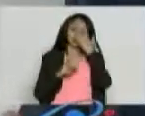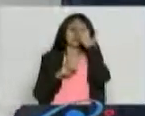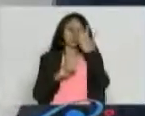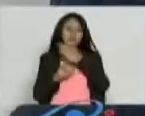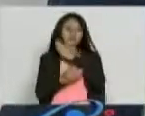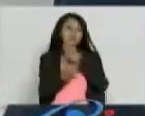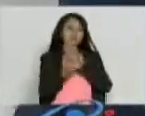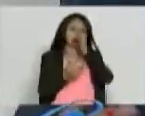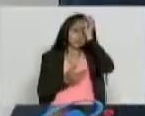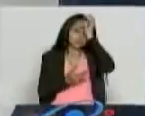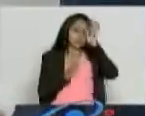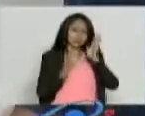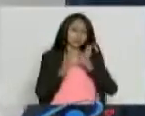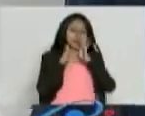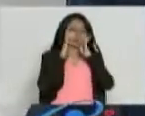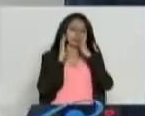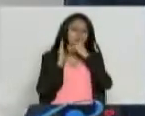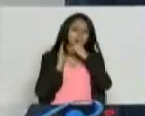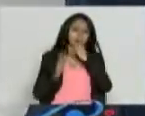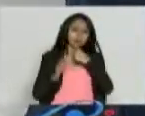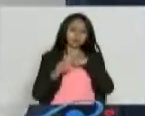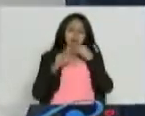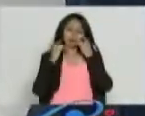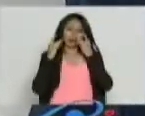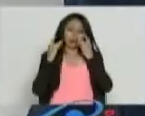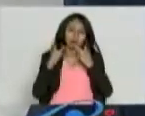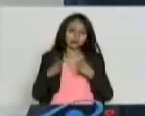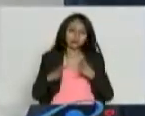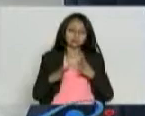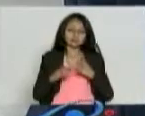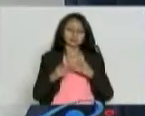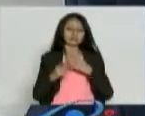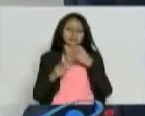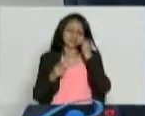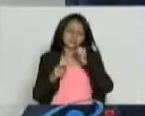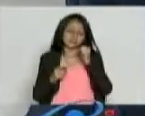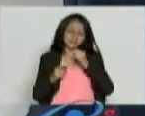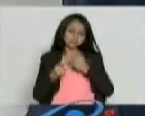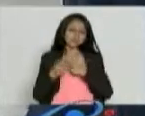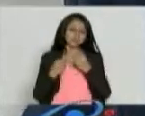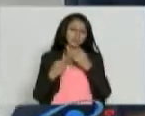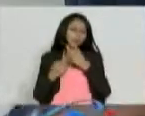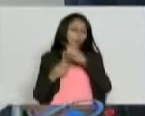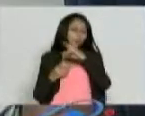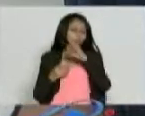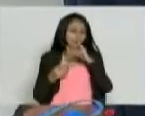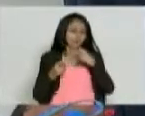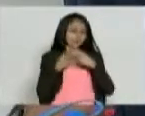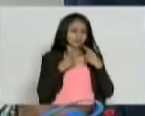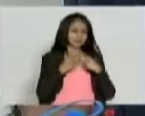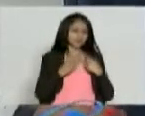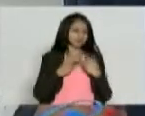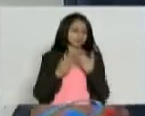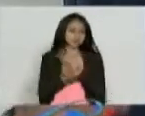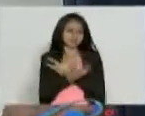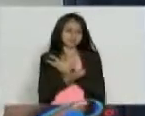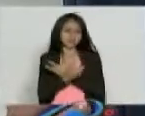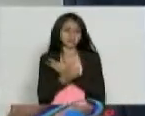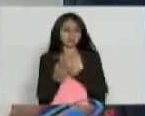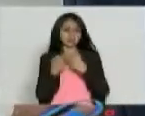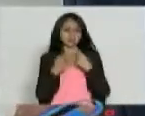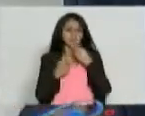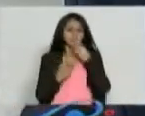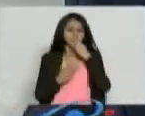EPS, no le prestan atención? Es cierto, pero para eso también hay muchas posibilidades en la medicina llamada